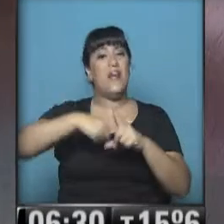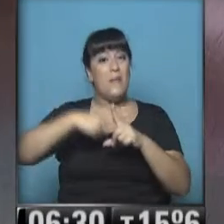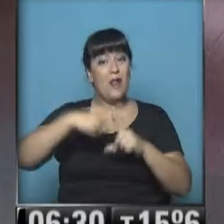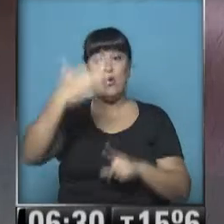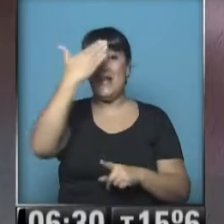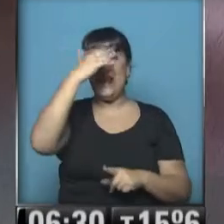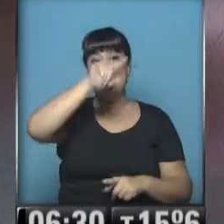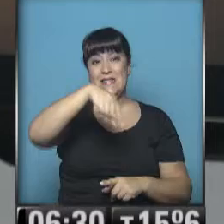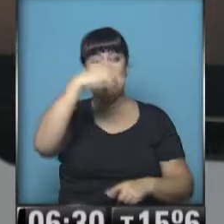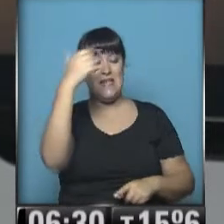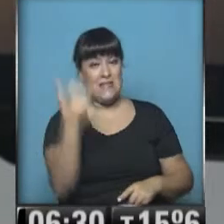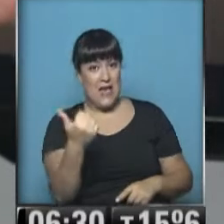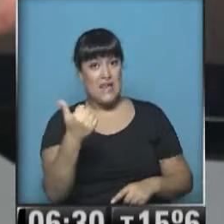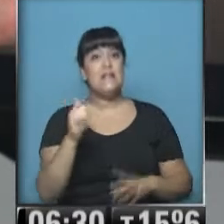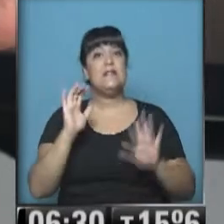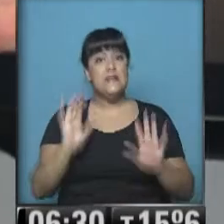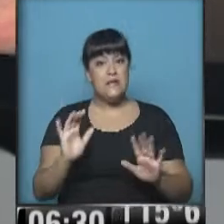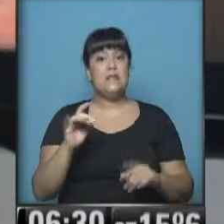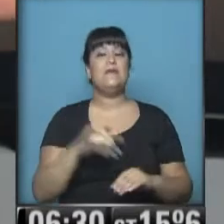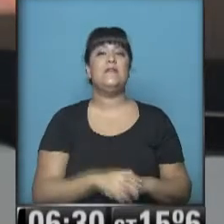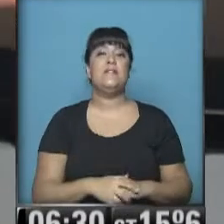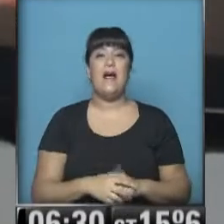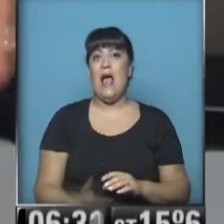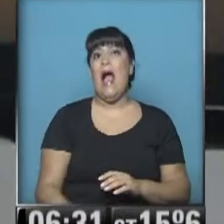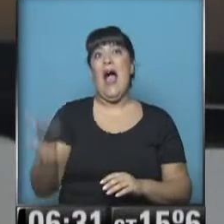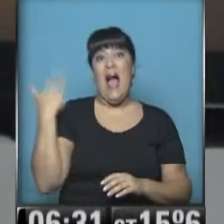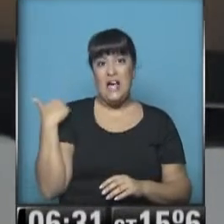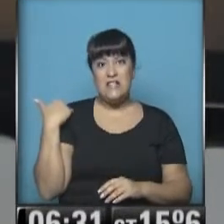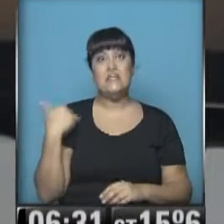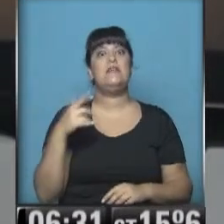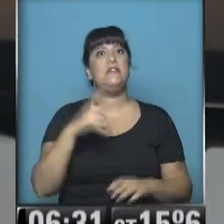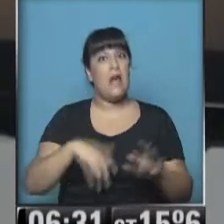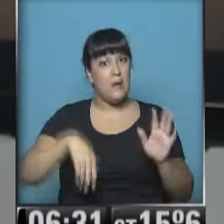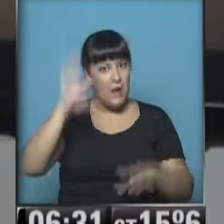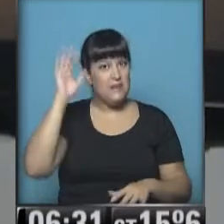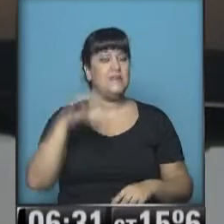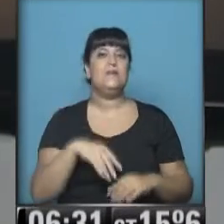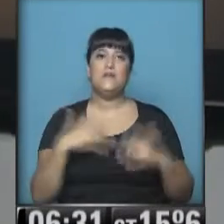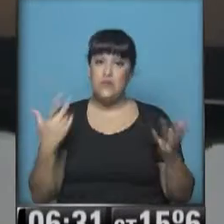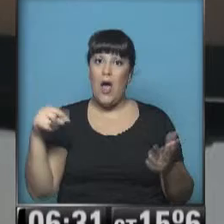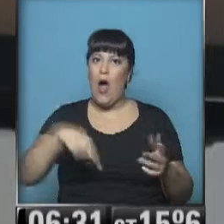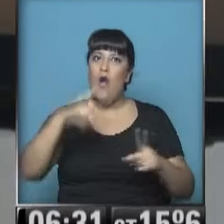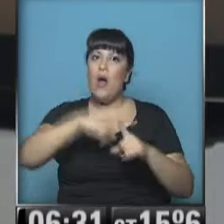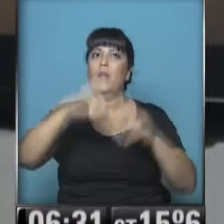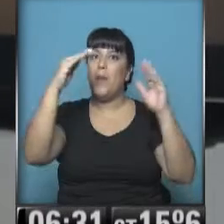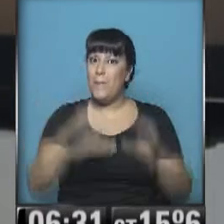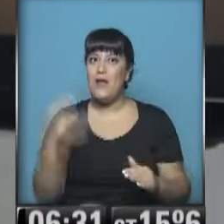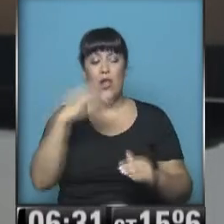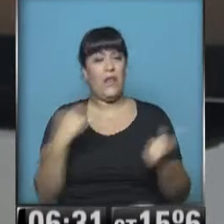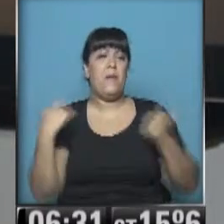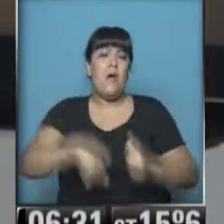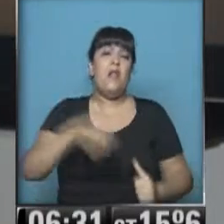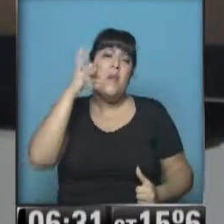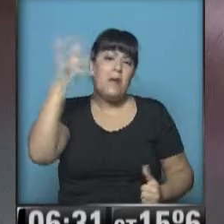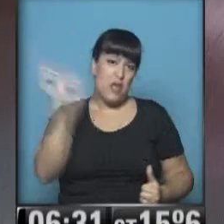15,6. ¡Más de 24 teníamos ayer! ¡Qué descenso! ¡Abrigarse un poquito! No demasiado,